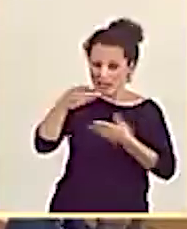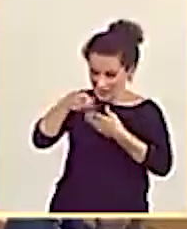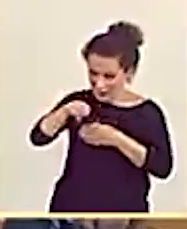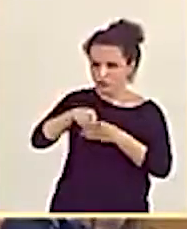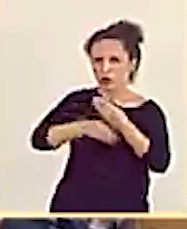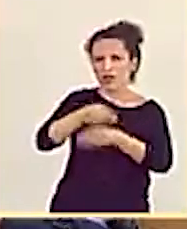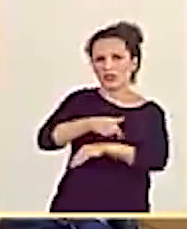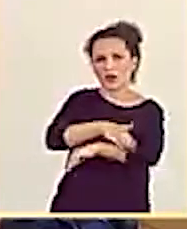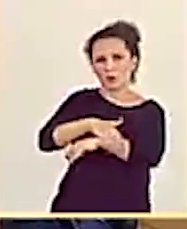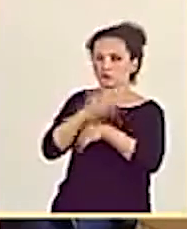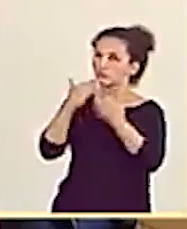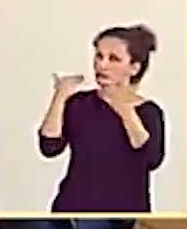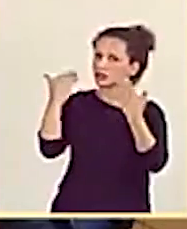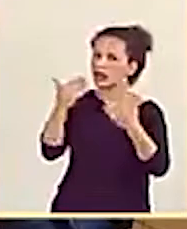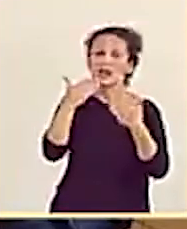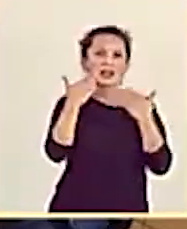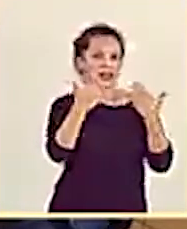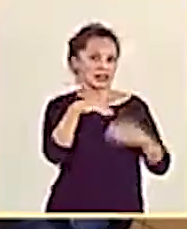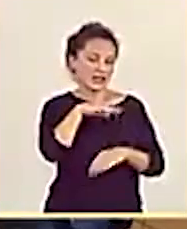Gracias, señor ministro.